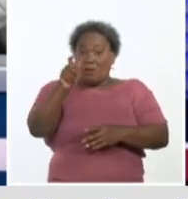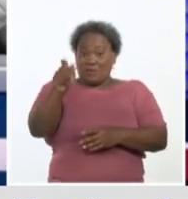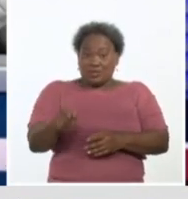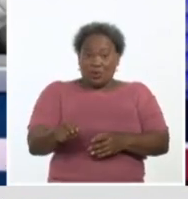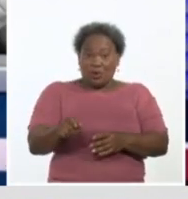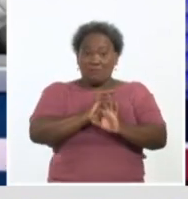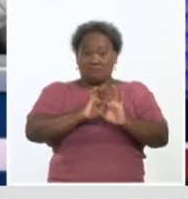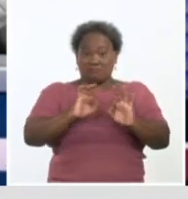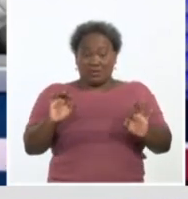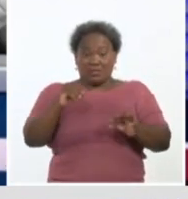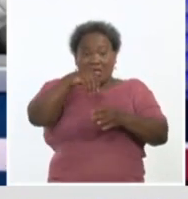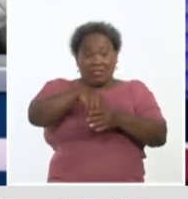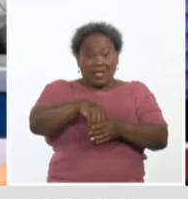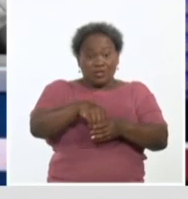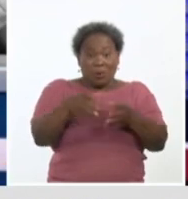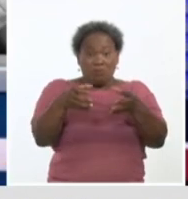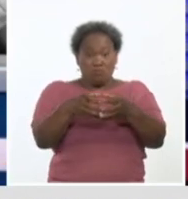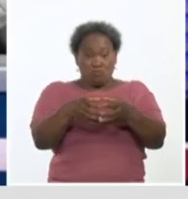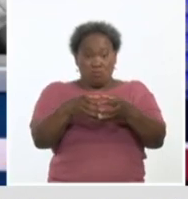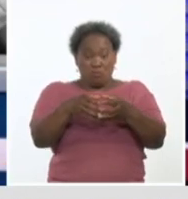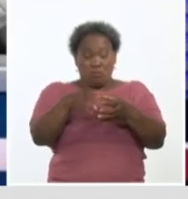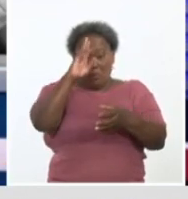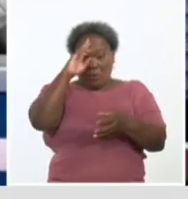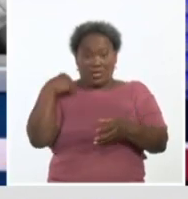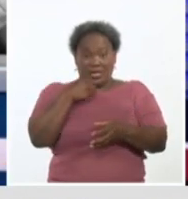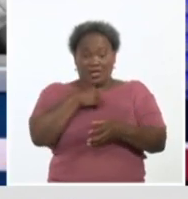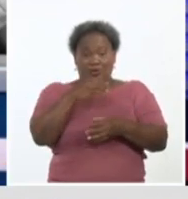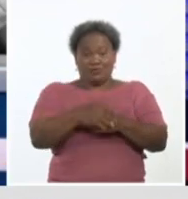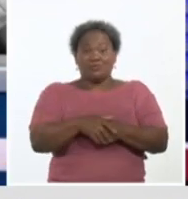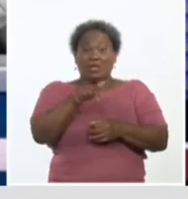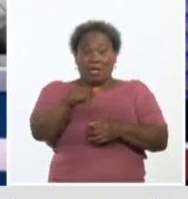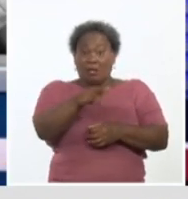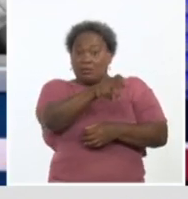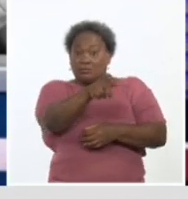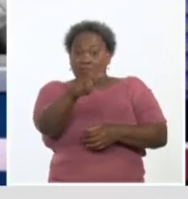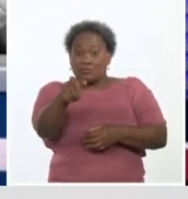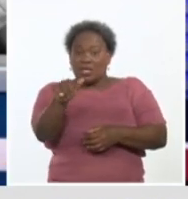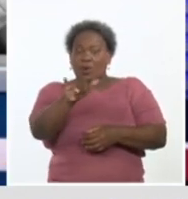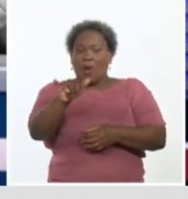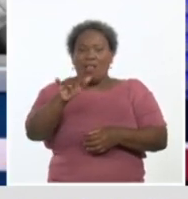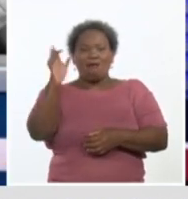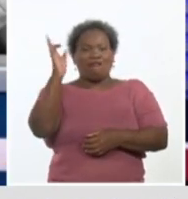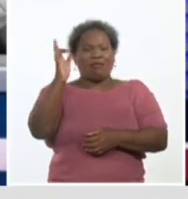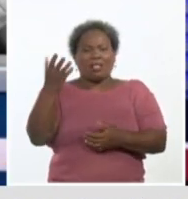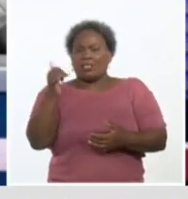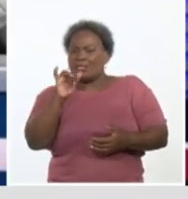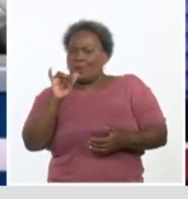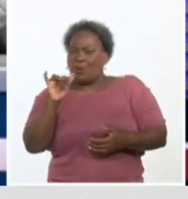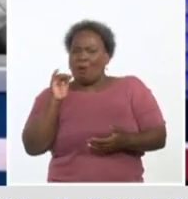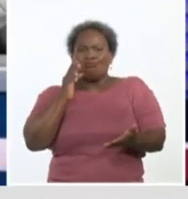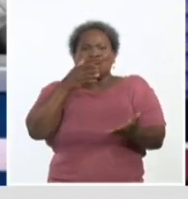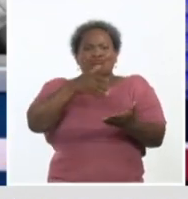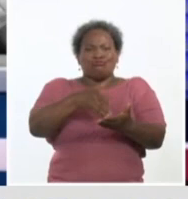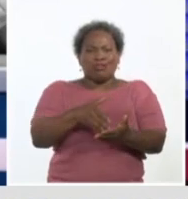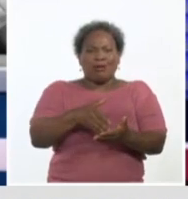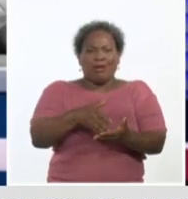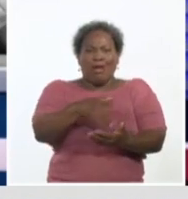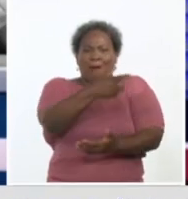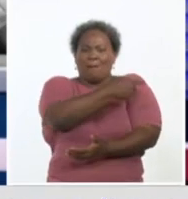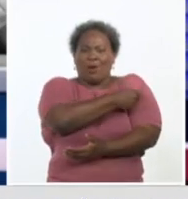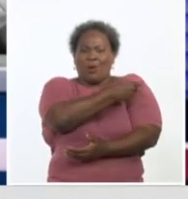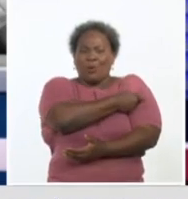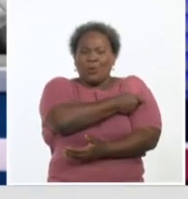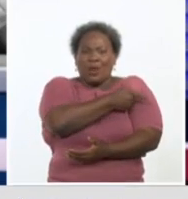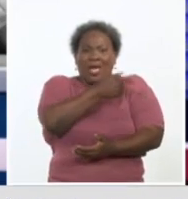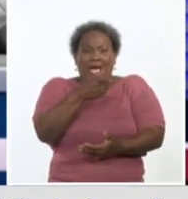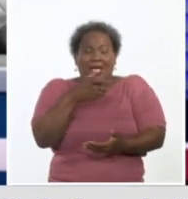de esta intervención sanitaria. Intervención sanitaria que se ha vuelto una fiesta cuando llega al barrio, así lo han definido también